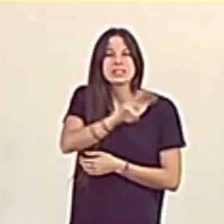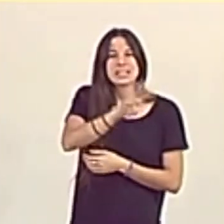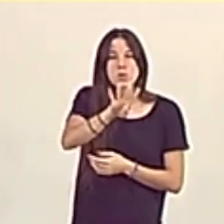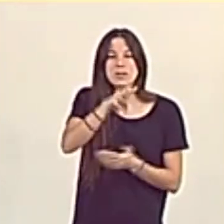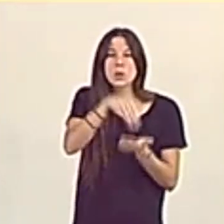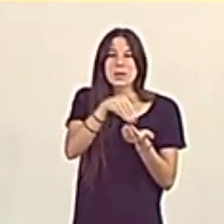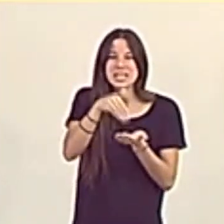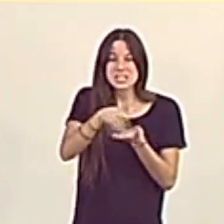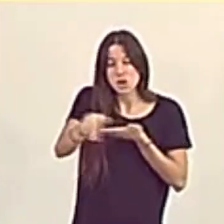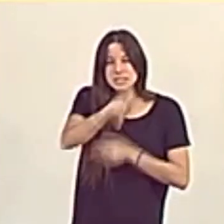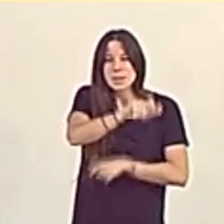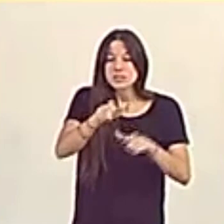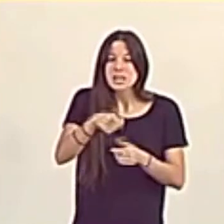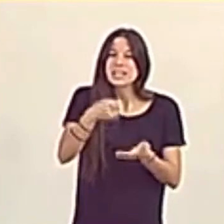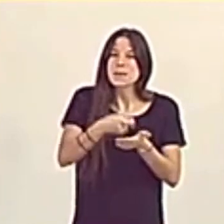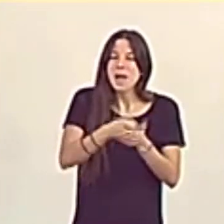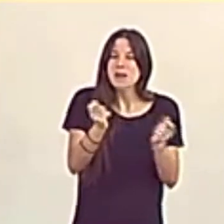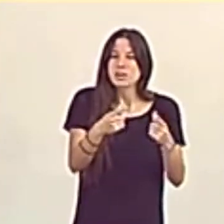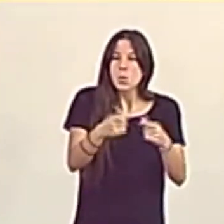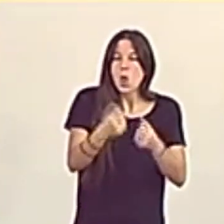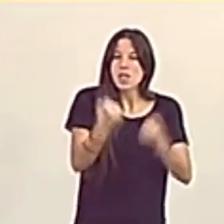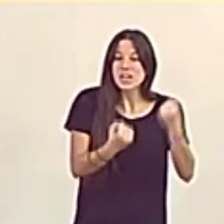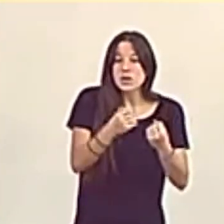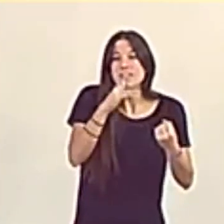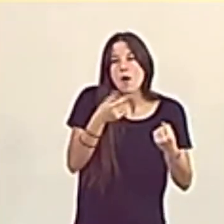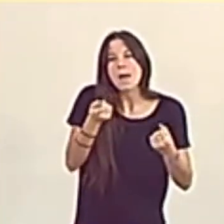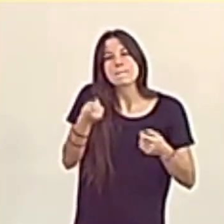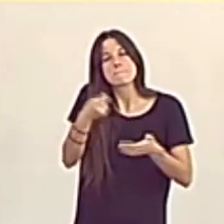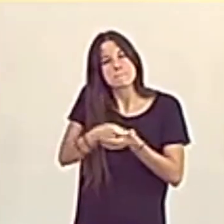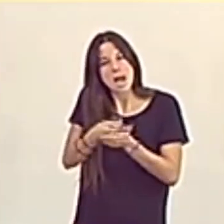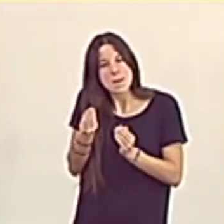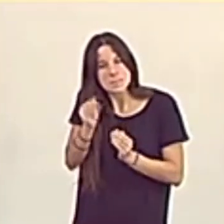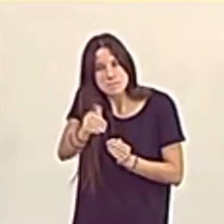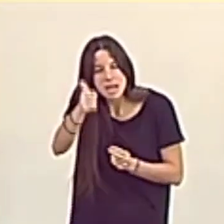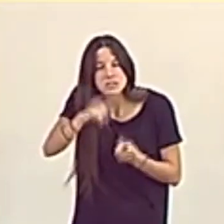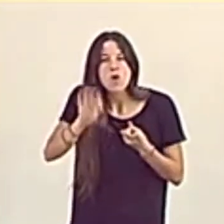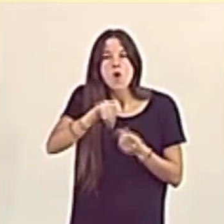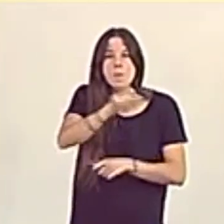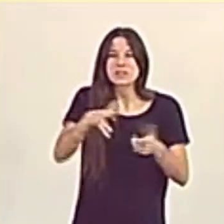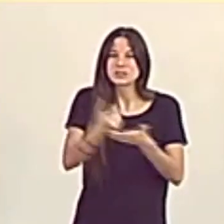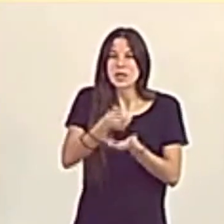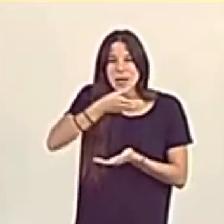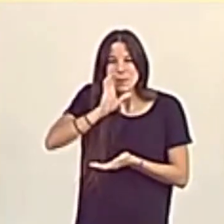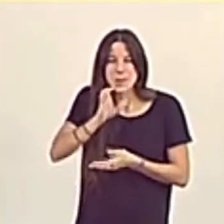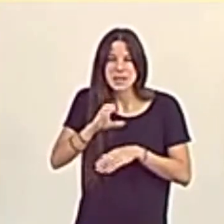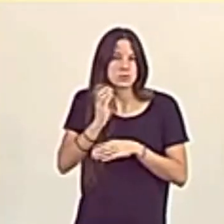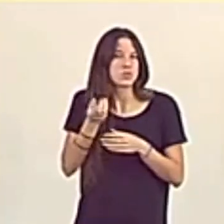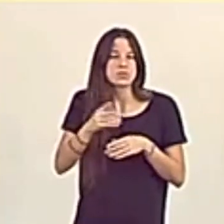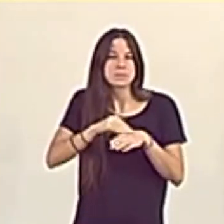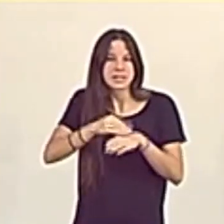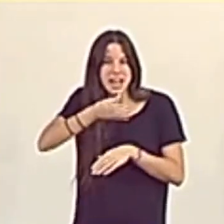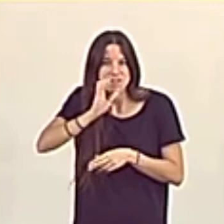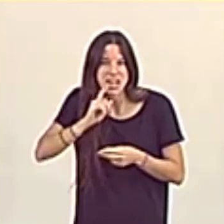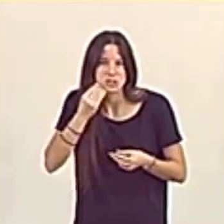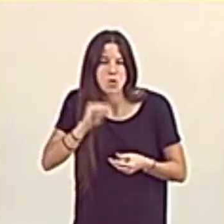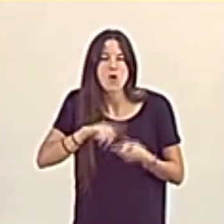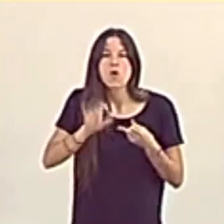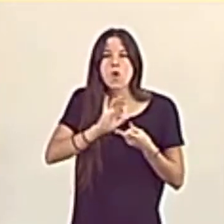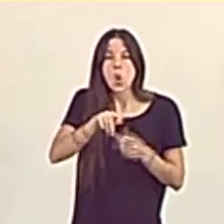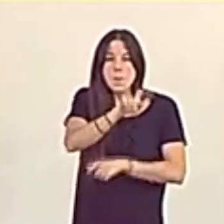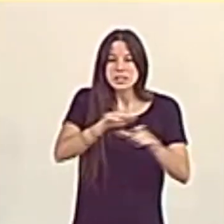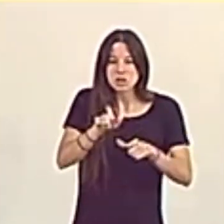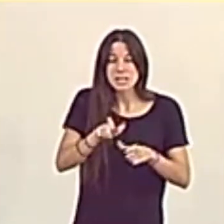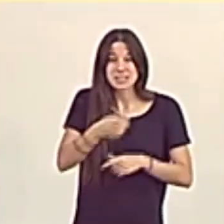seguro de vehículos y ahora van a pagar más. O todos los que beben un refresco. O los más de 7 millones de españoles que hacen una